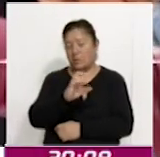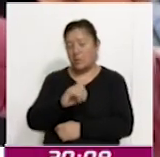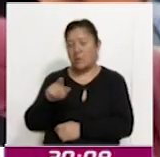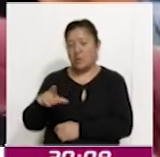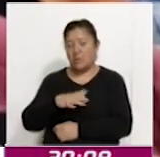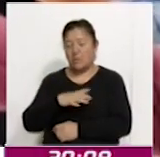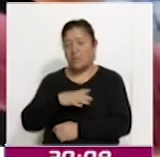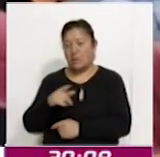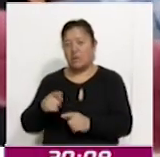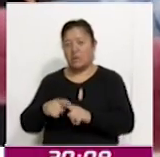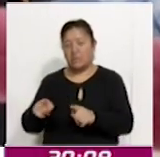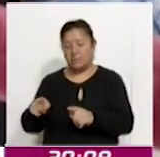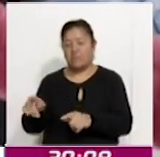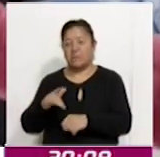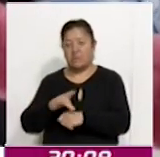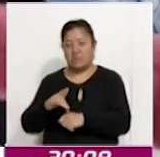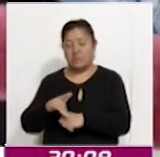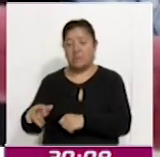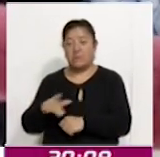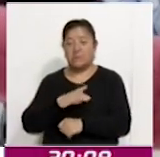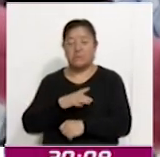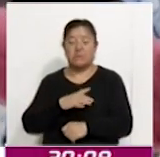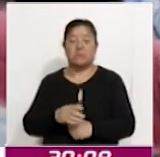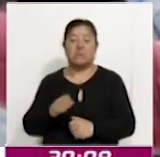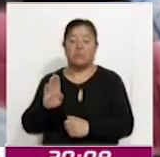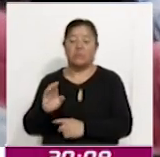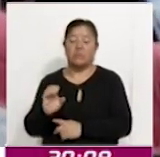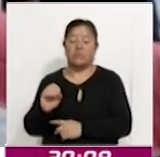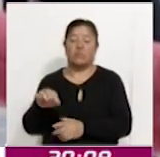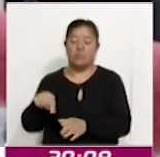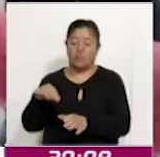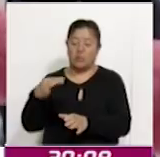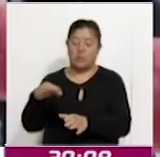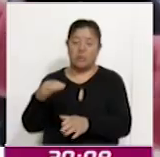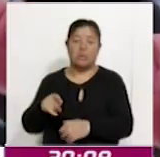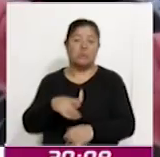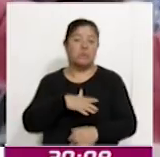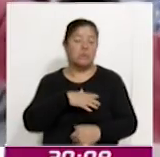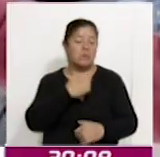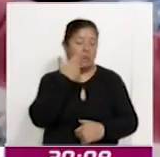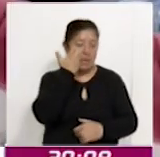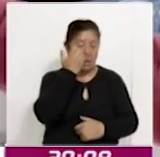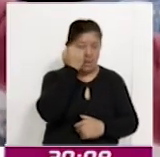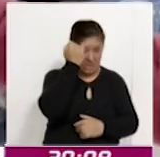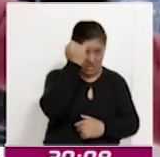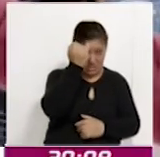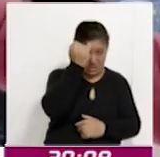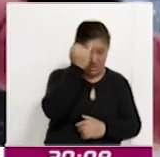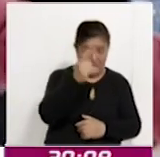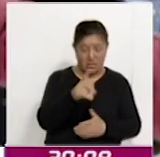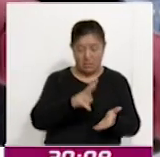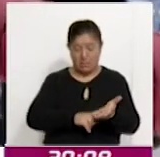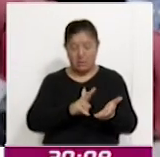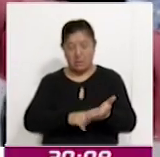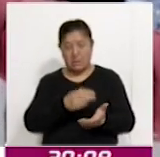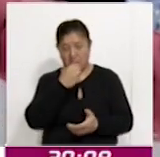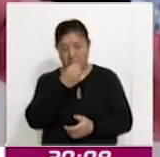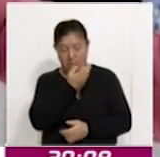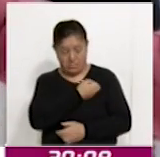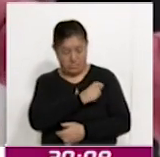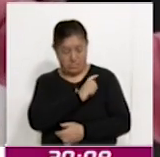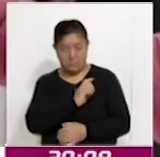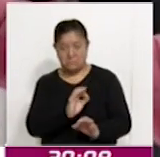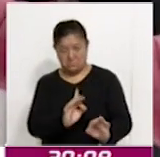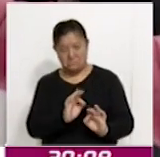seguir generando productos. La intención es innovar en nuestra dieta alimenticia con un valor nutricional más amplio